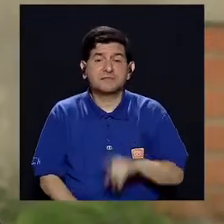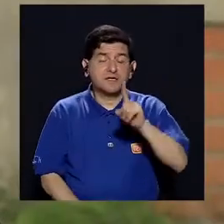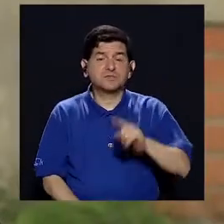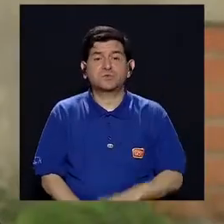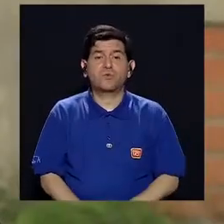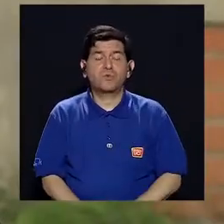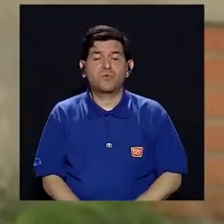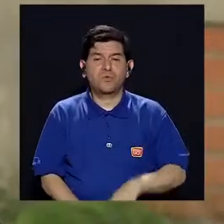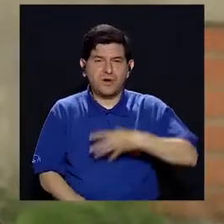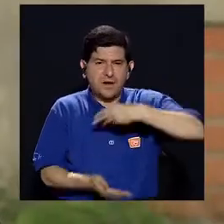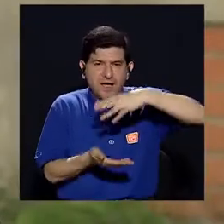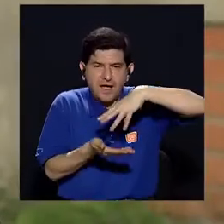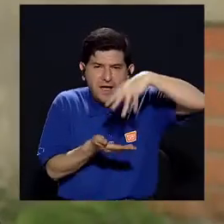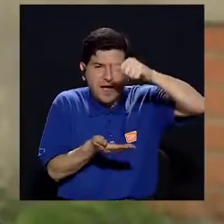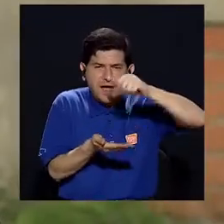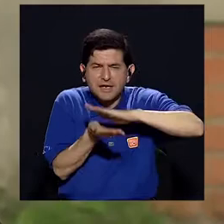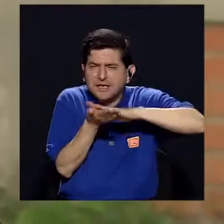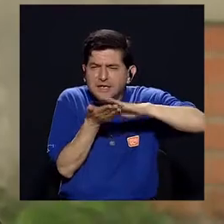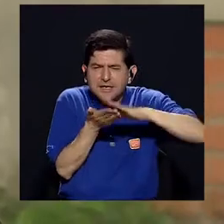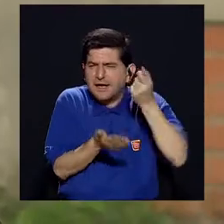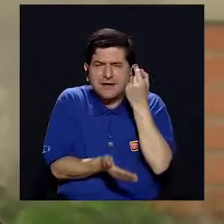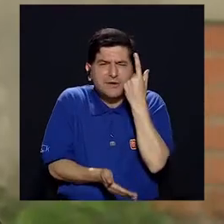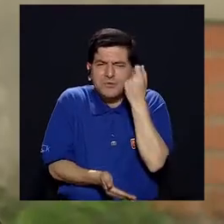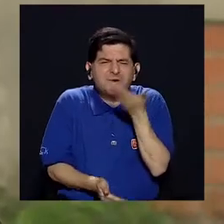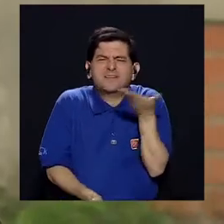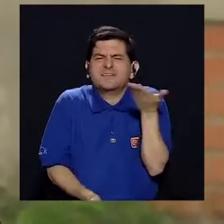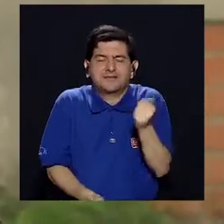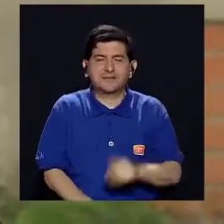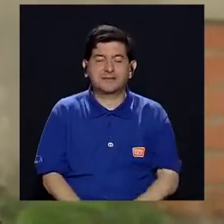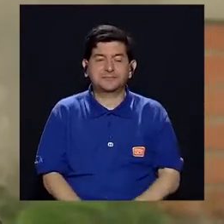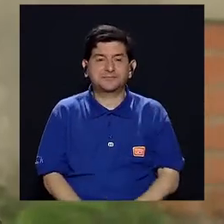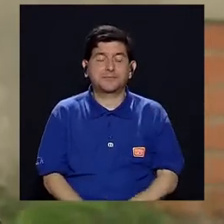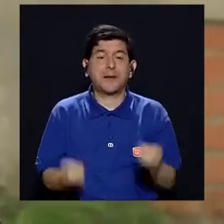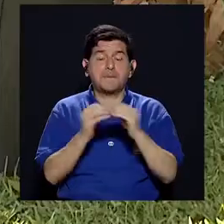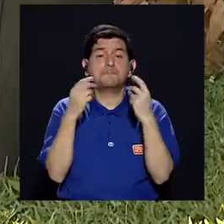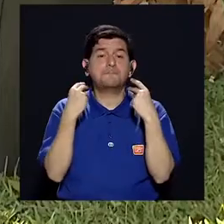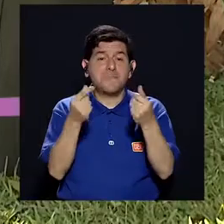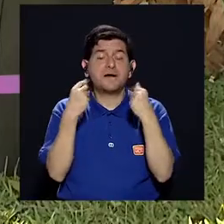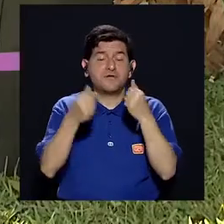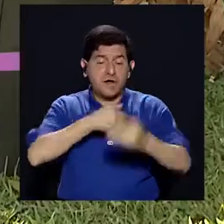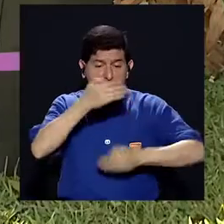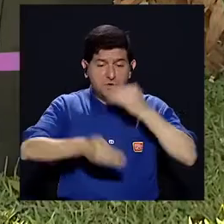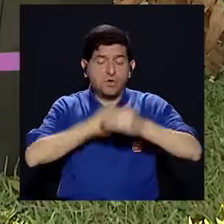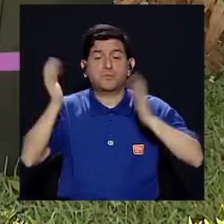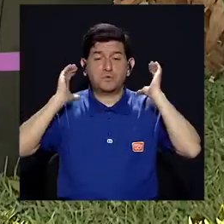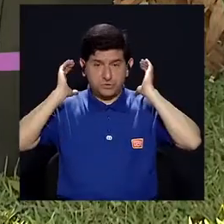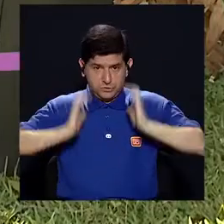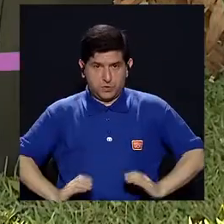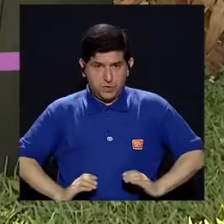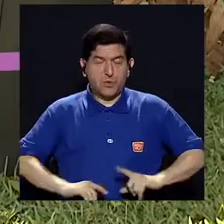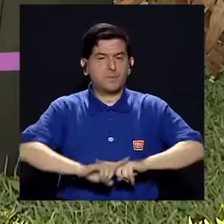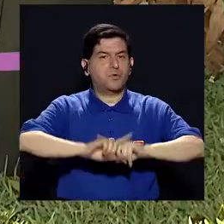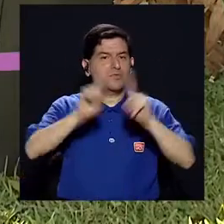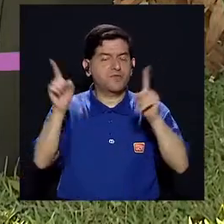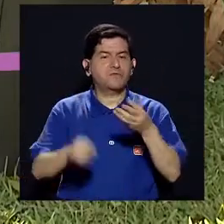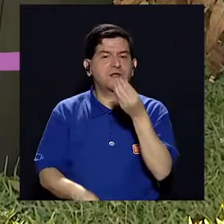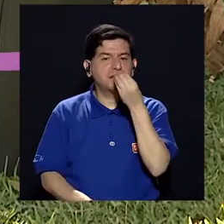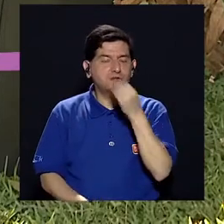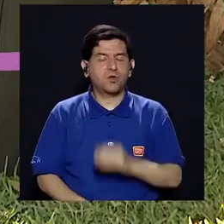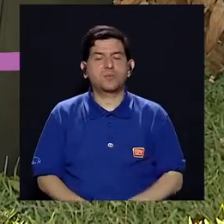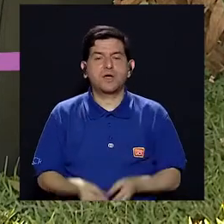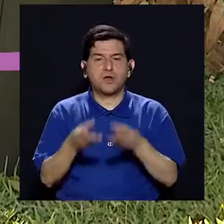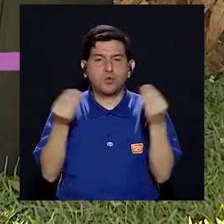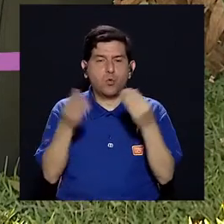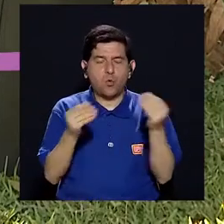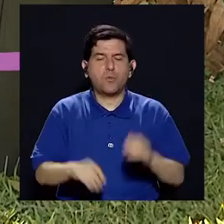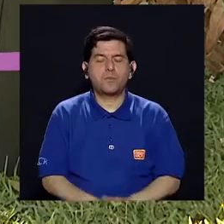harina refinada, ¿qué podríamos entender que es? Se digiere más rápido en nuestro cuerpo a nivel de metabolismo, es diferente